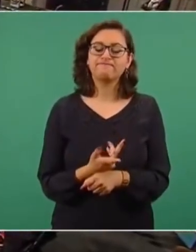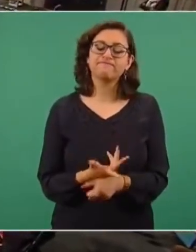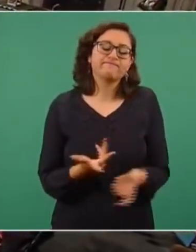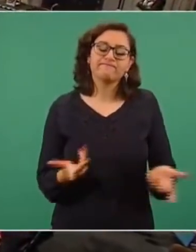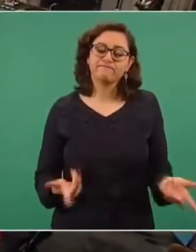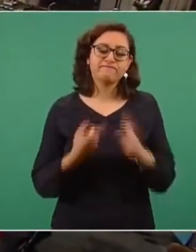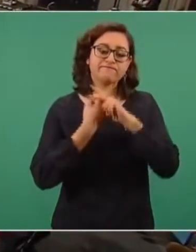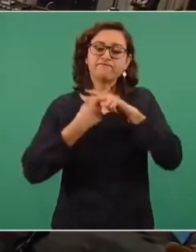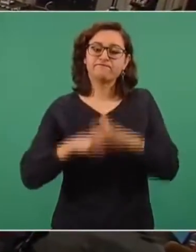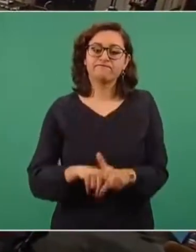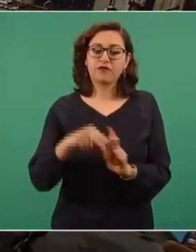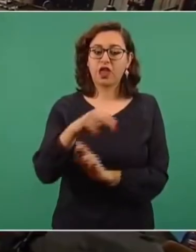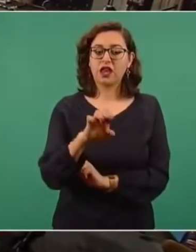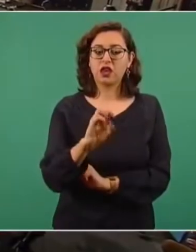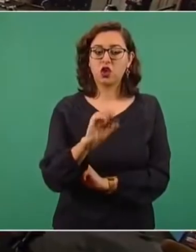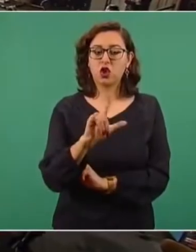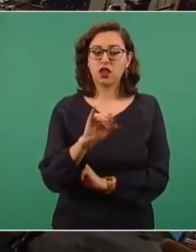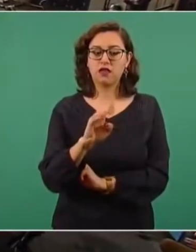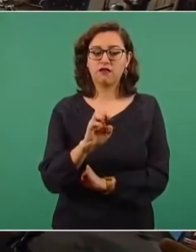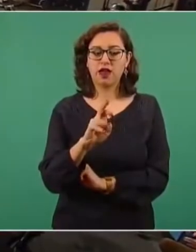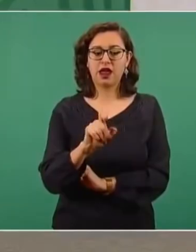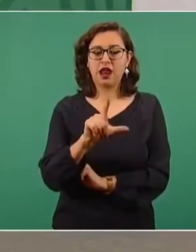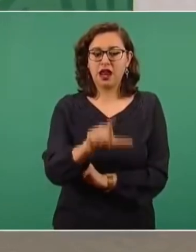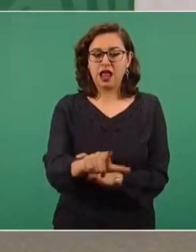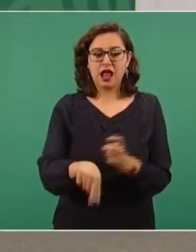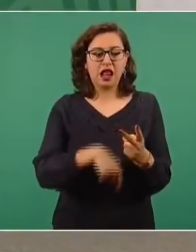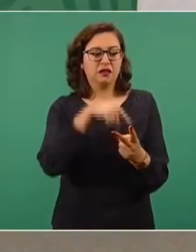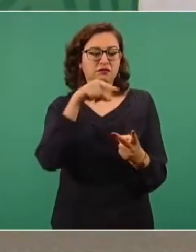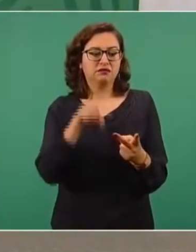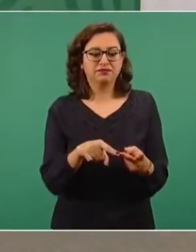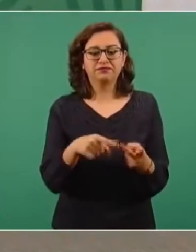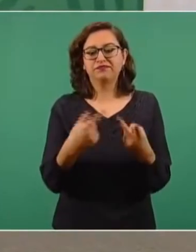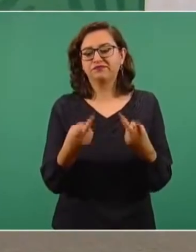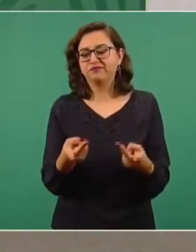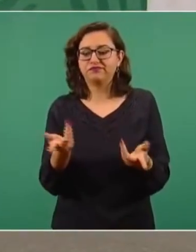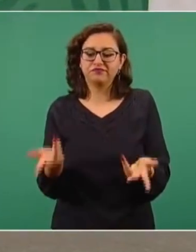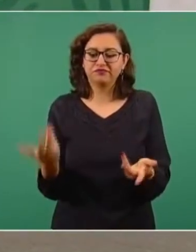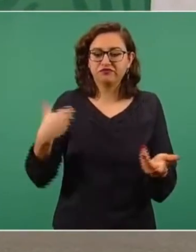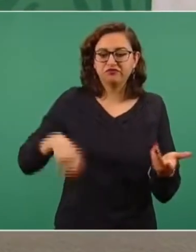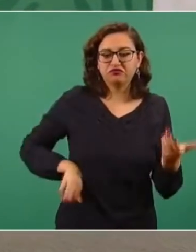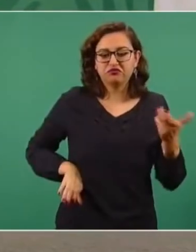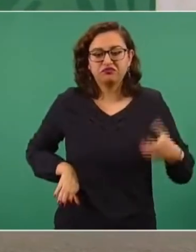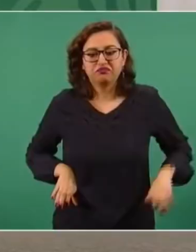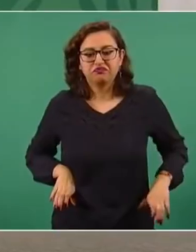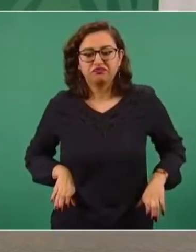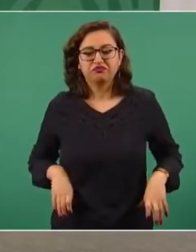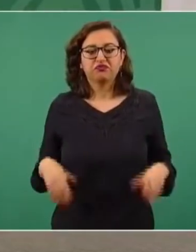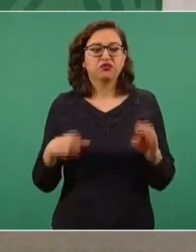o de pillaje o la política privatizadora,